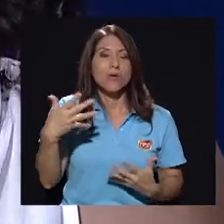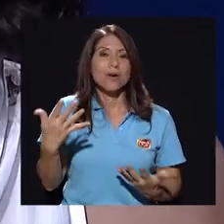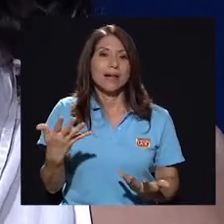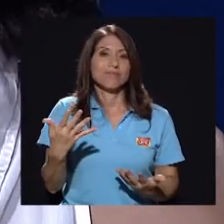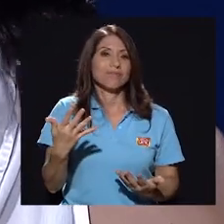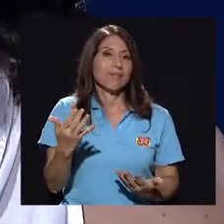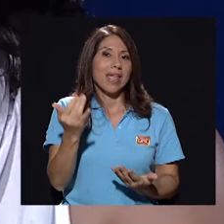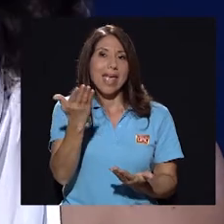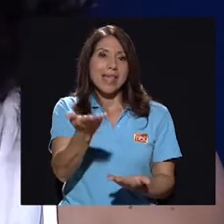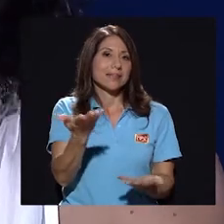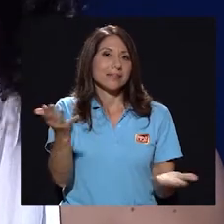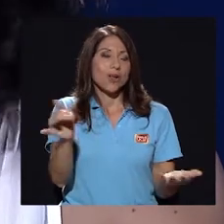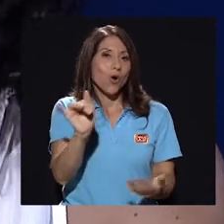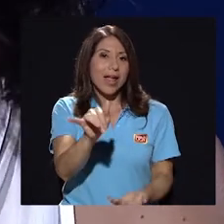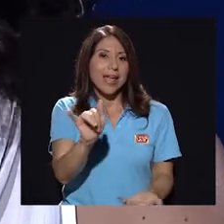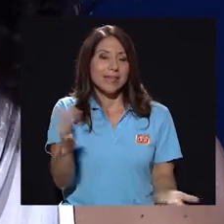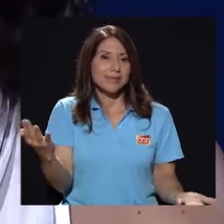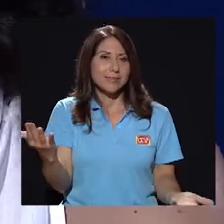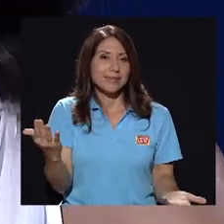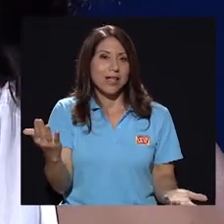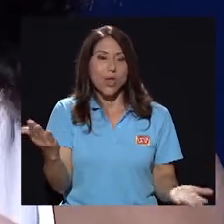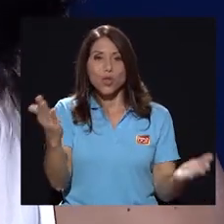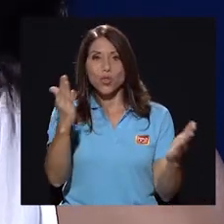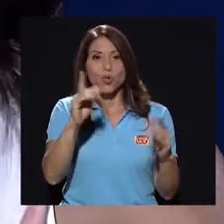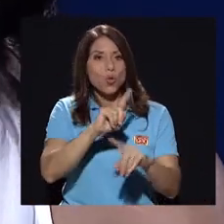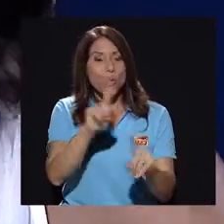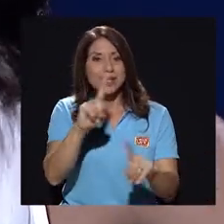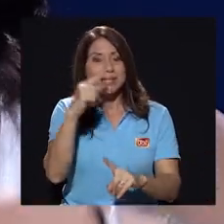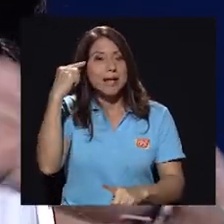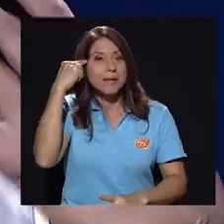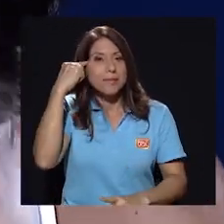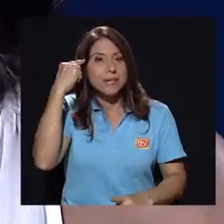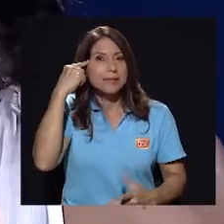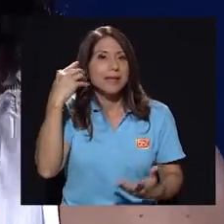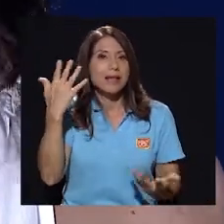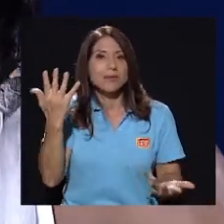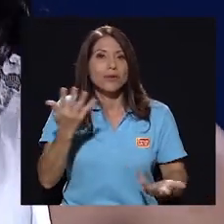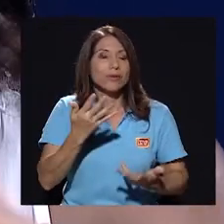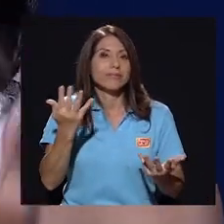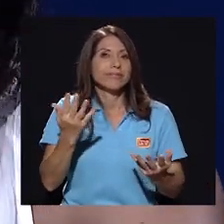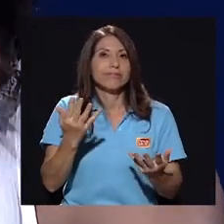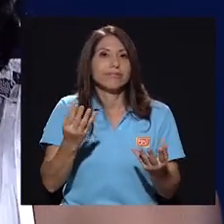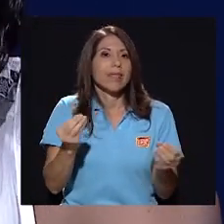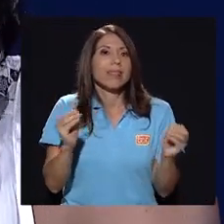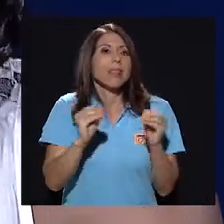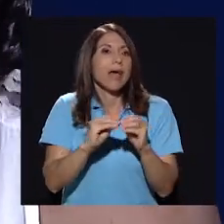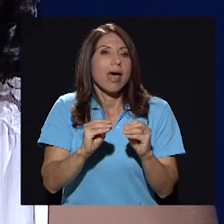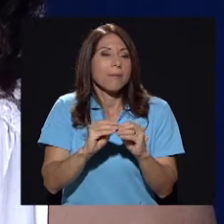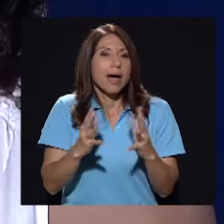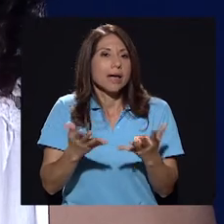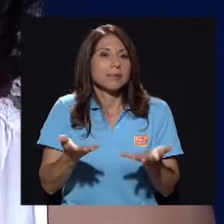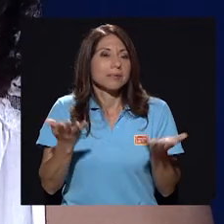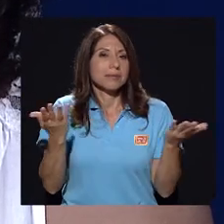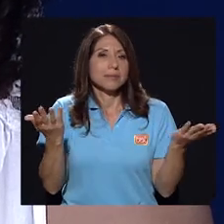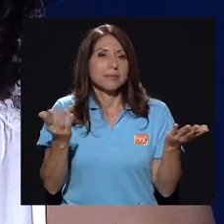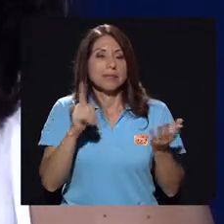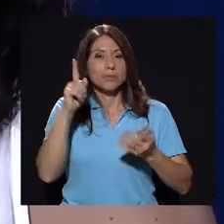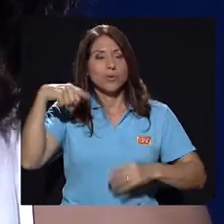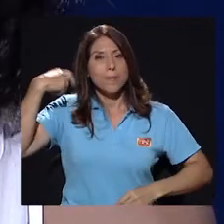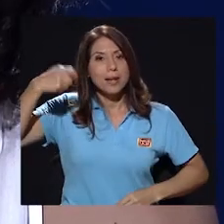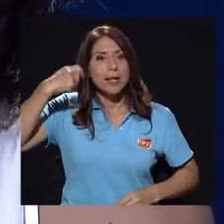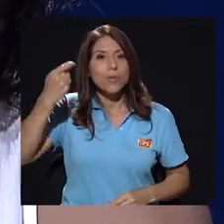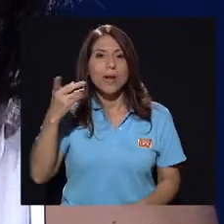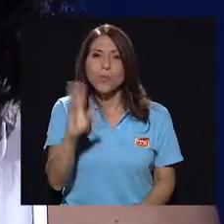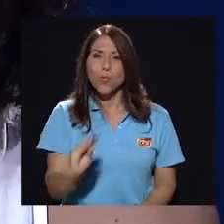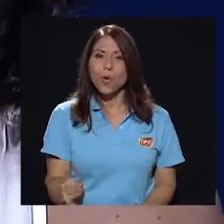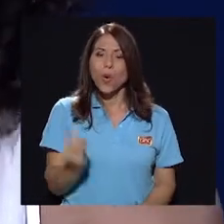es lo que es, no está pensando en ser nada más y es